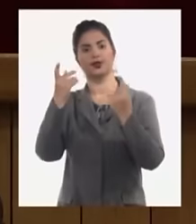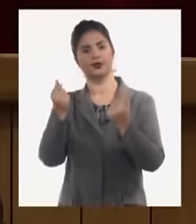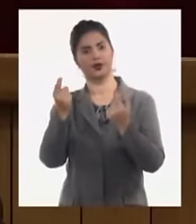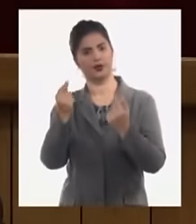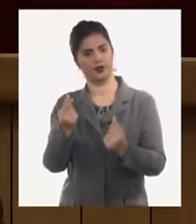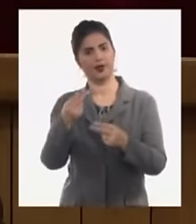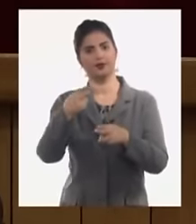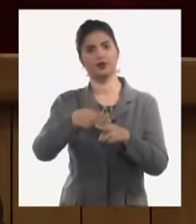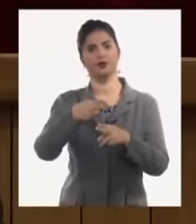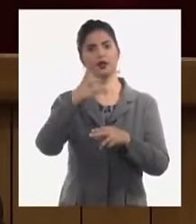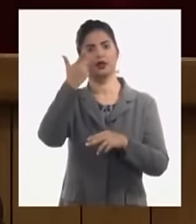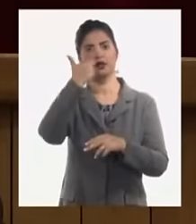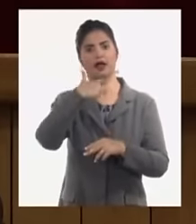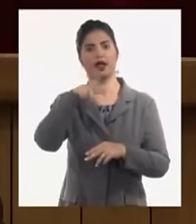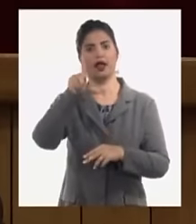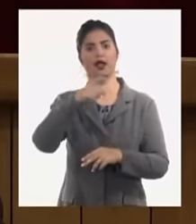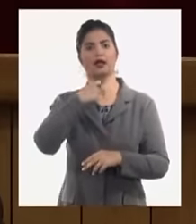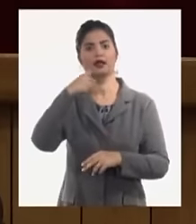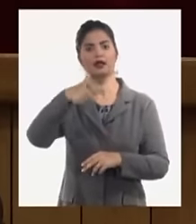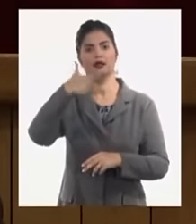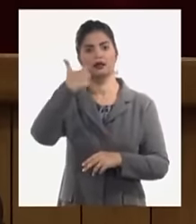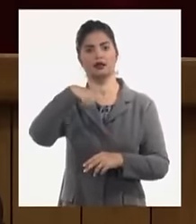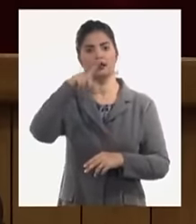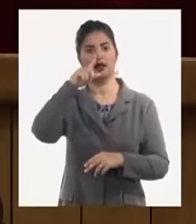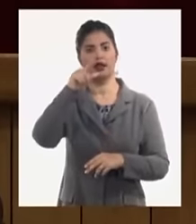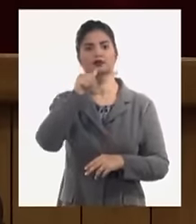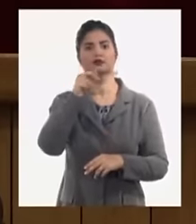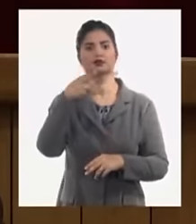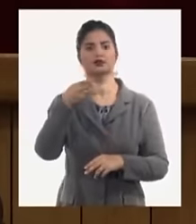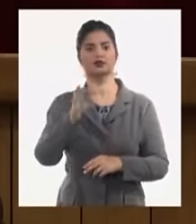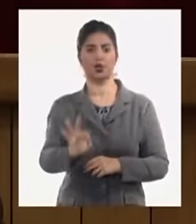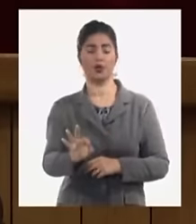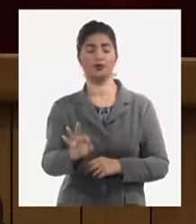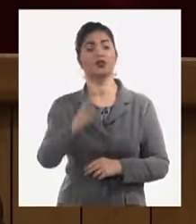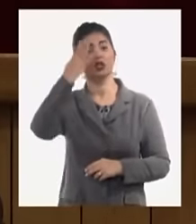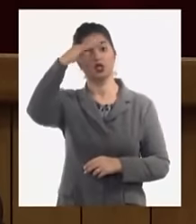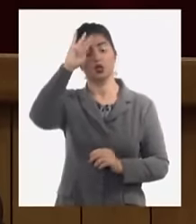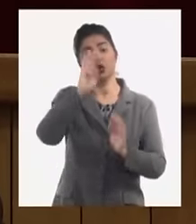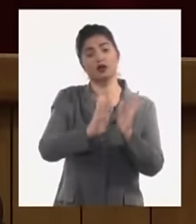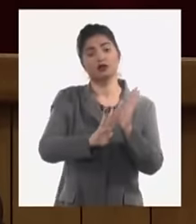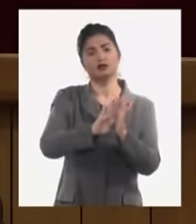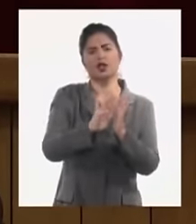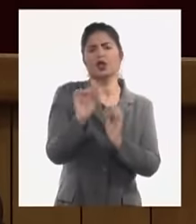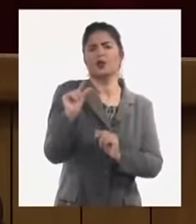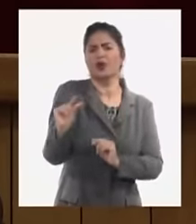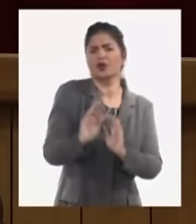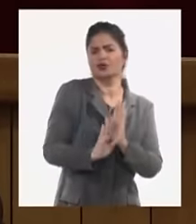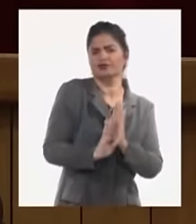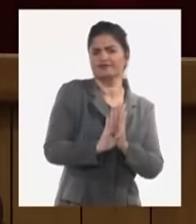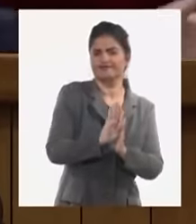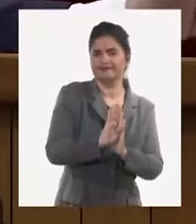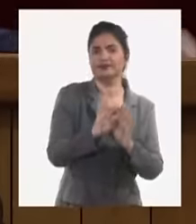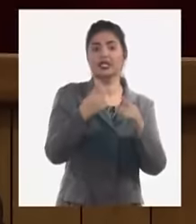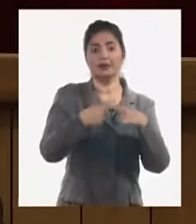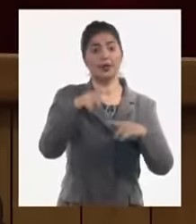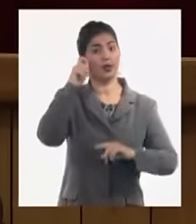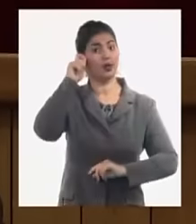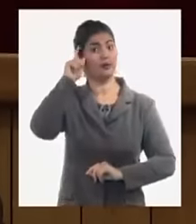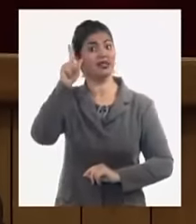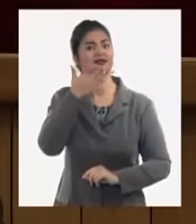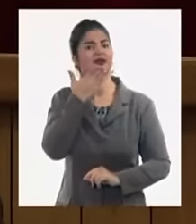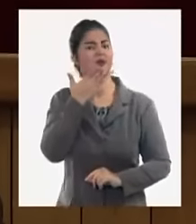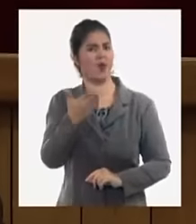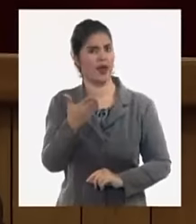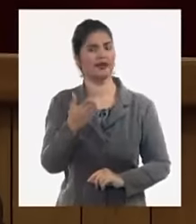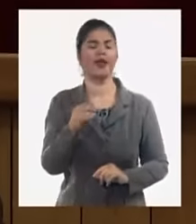hemos avanzado poco pero las experiencias vienen siendo muy buenas en las MIPIMES estatales que hemos aprobado y que nos reunimos